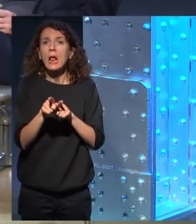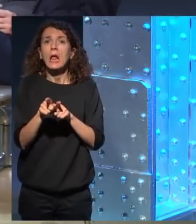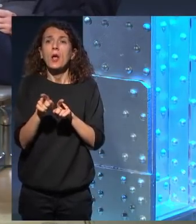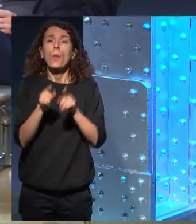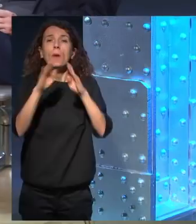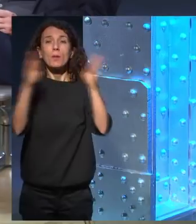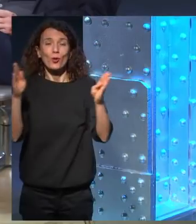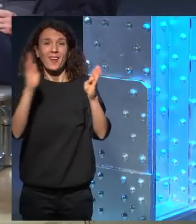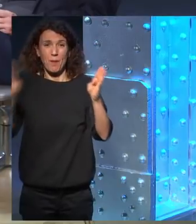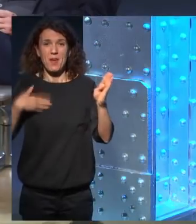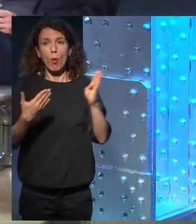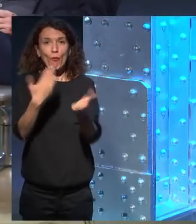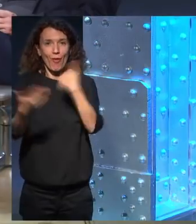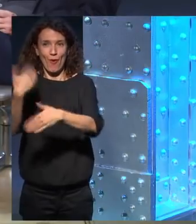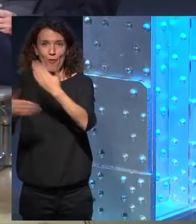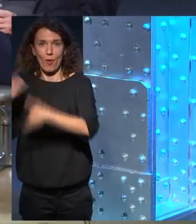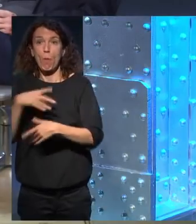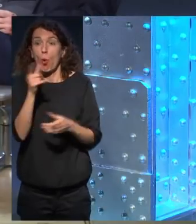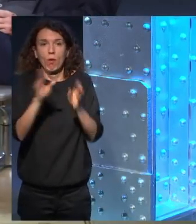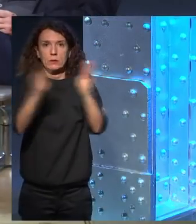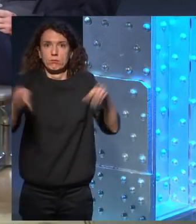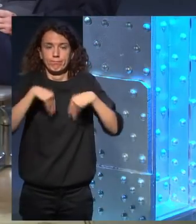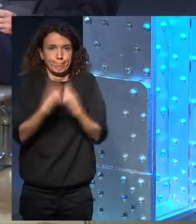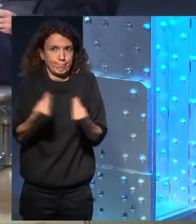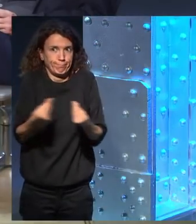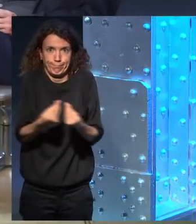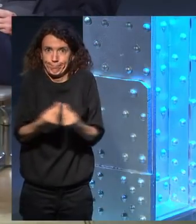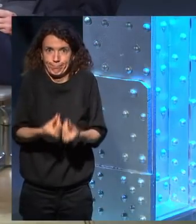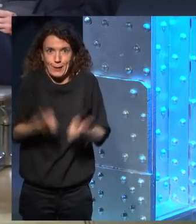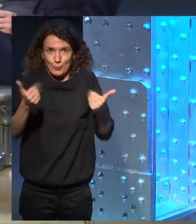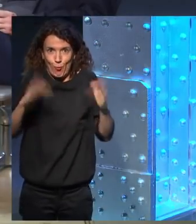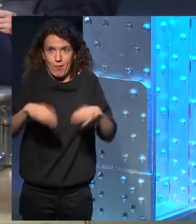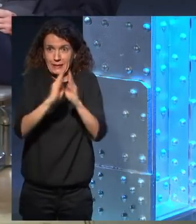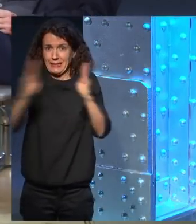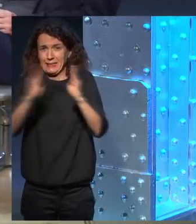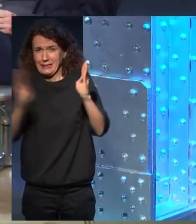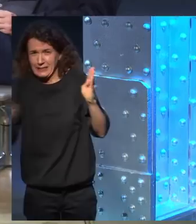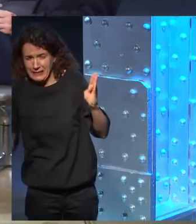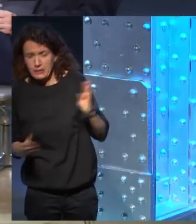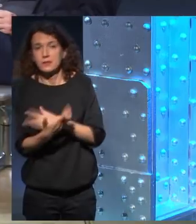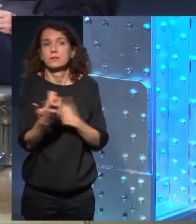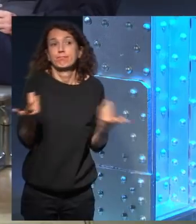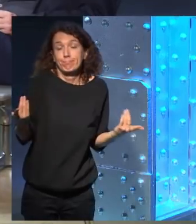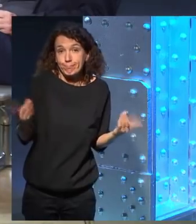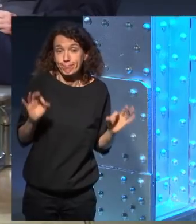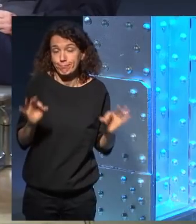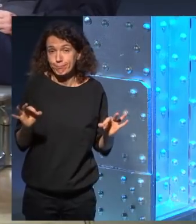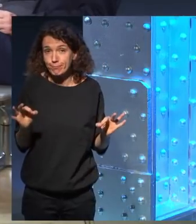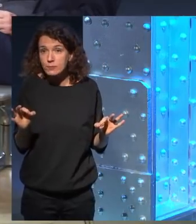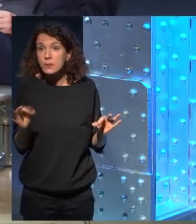a mi biblioteca porque ya no entran en la casa? Tengo que arrancar esa página y